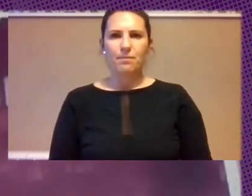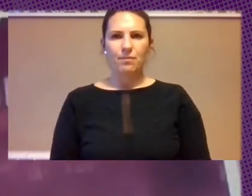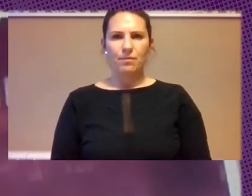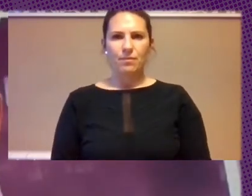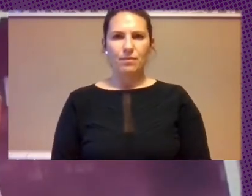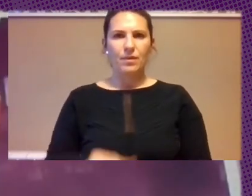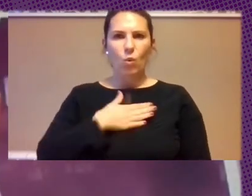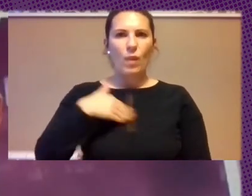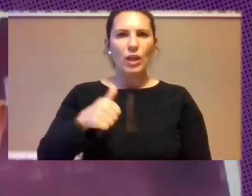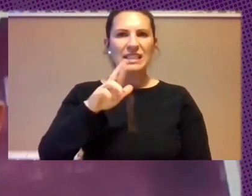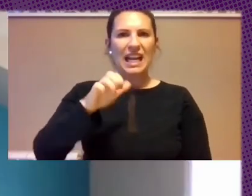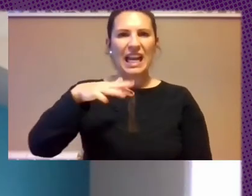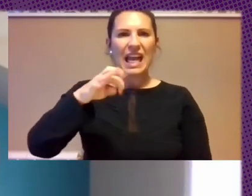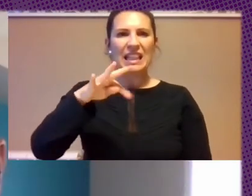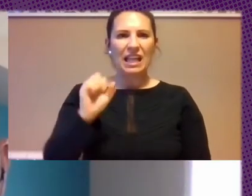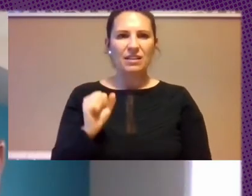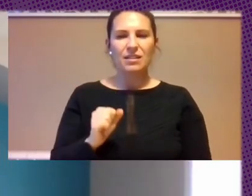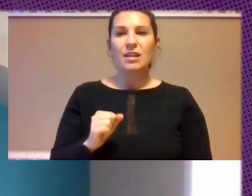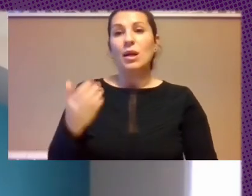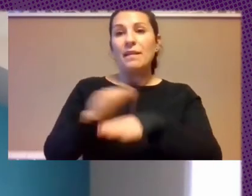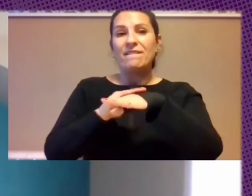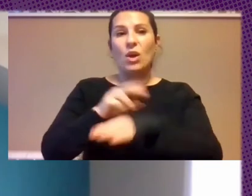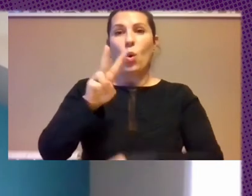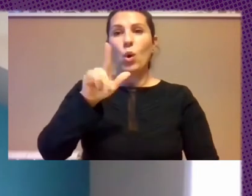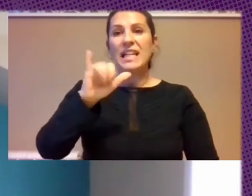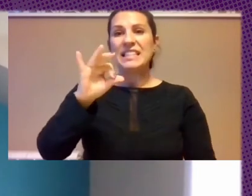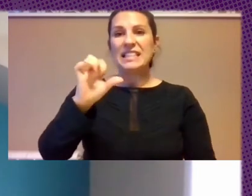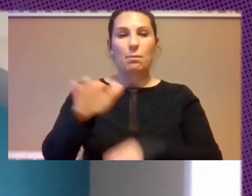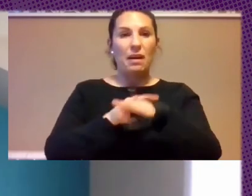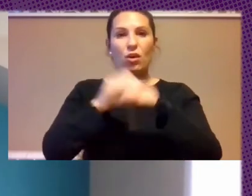Quieras Renata Bueno Ulises Y Perdón Por No Tener La Cámara